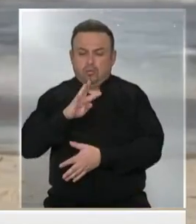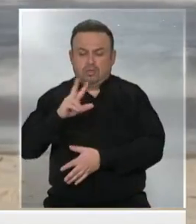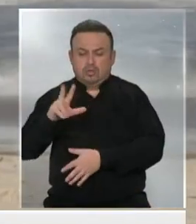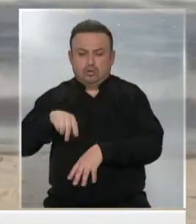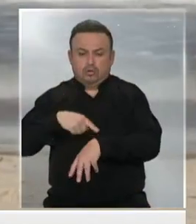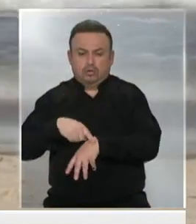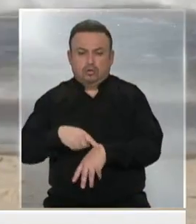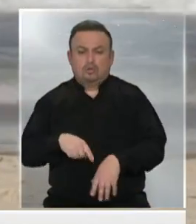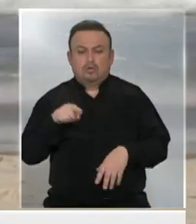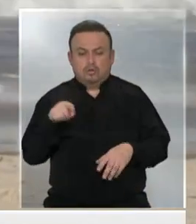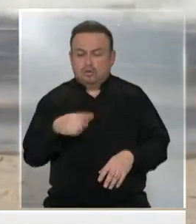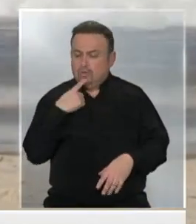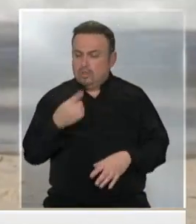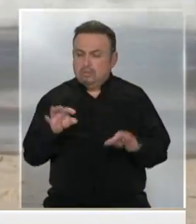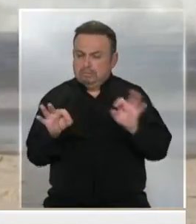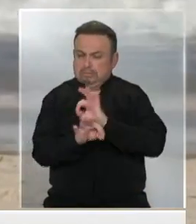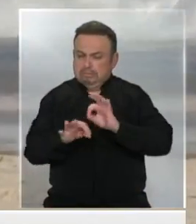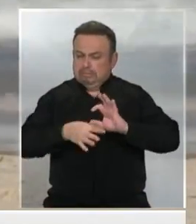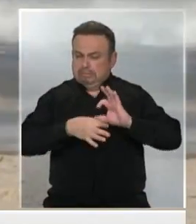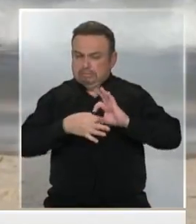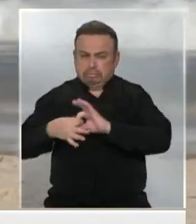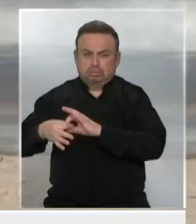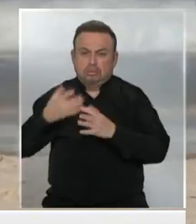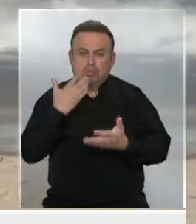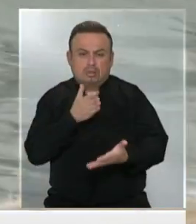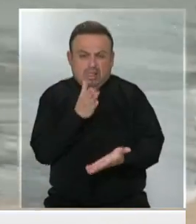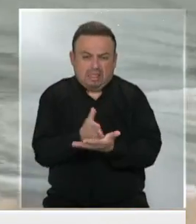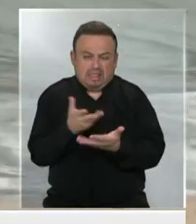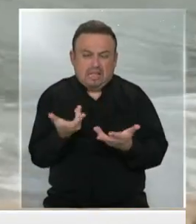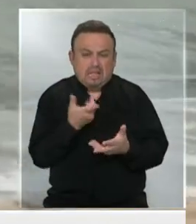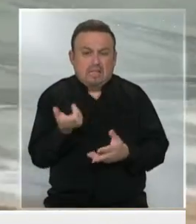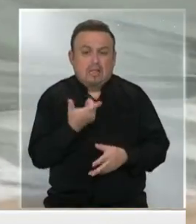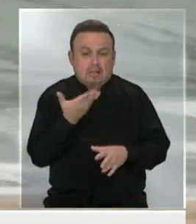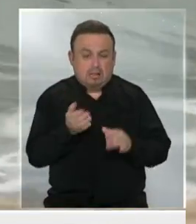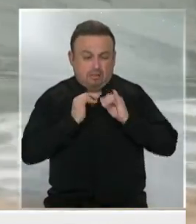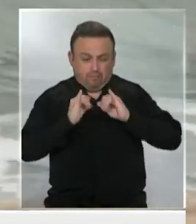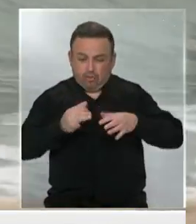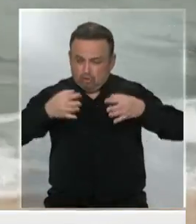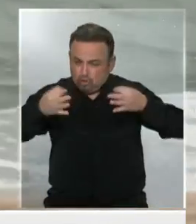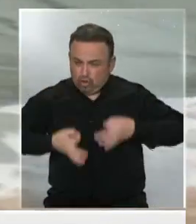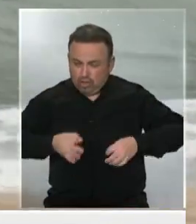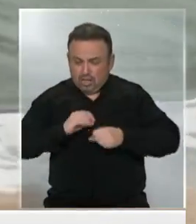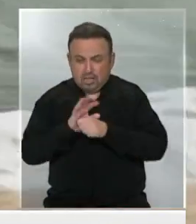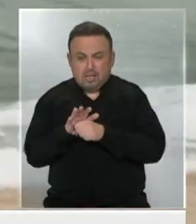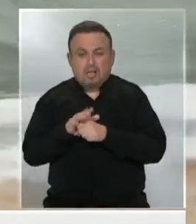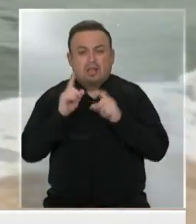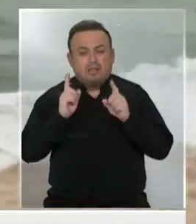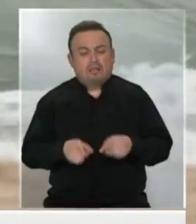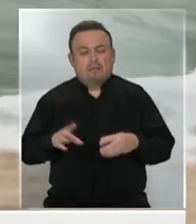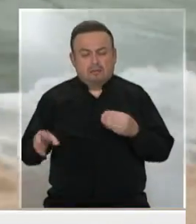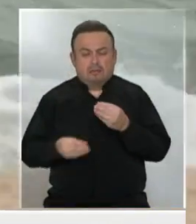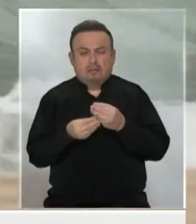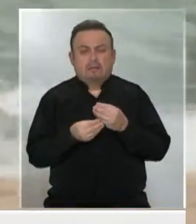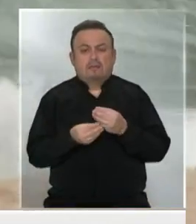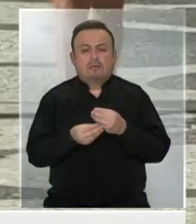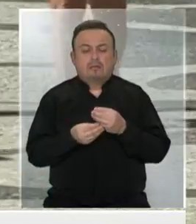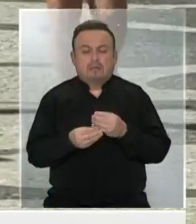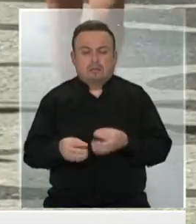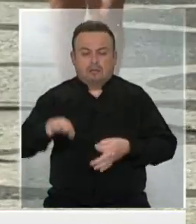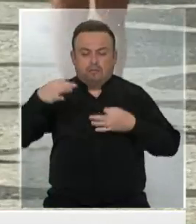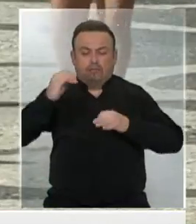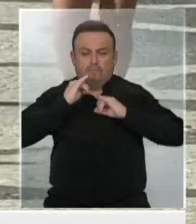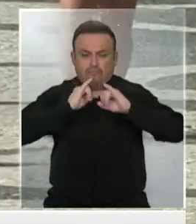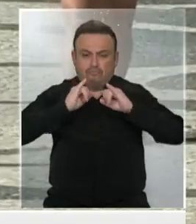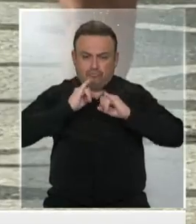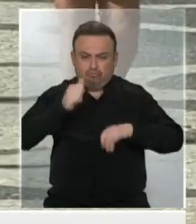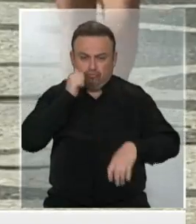horas y así explicar esa decisión. En definitiva pidió que los datos totales de COVID-19 deben ser incluidos en los boletines diarios